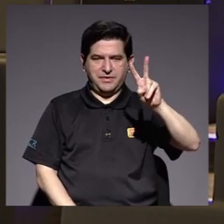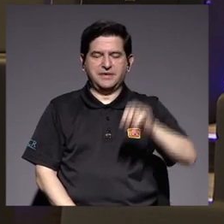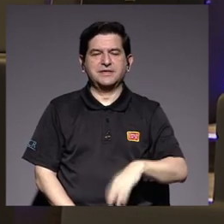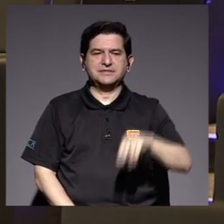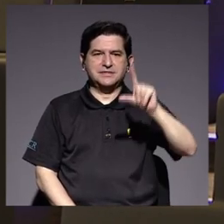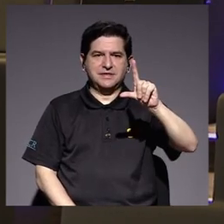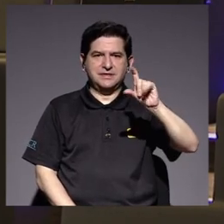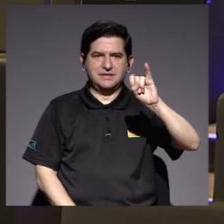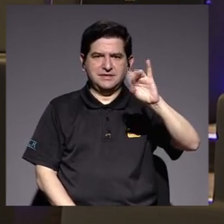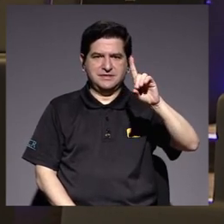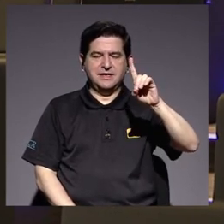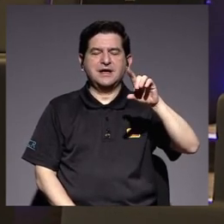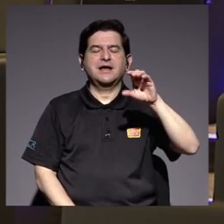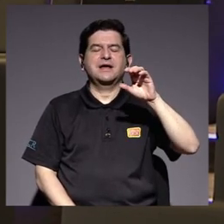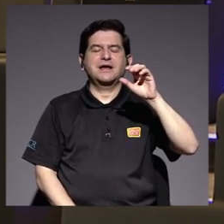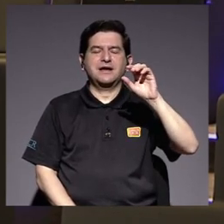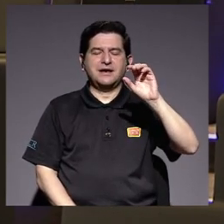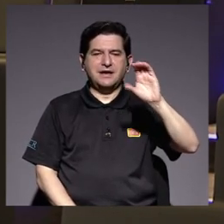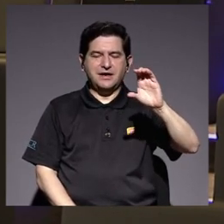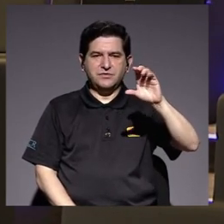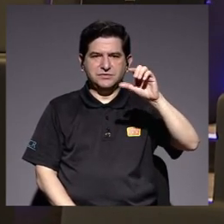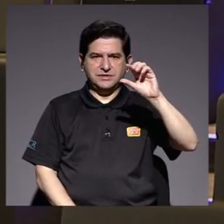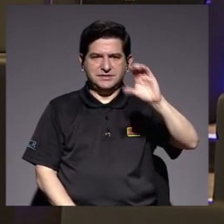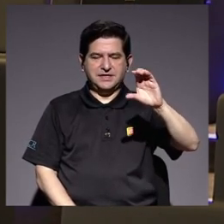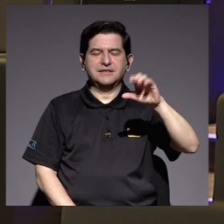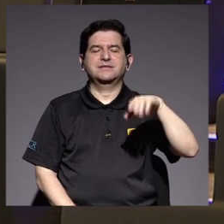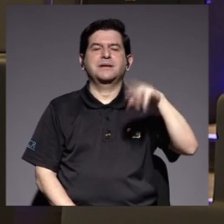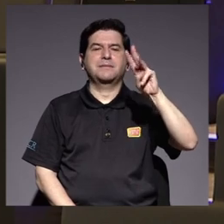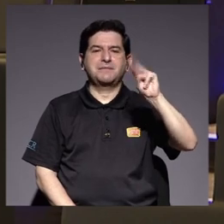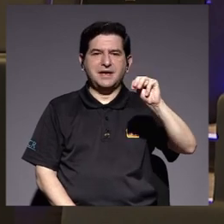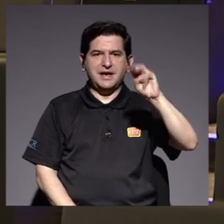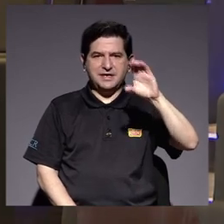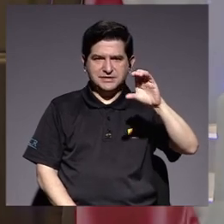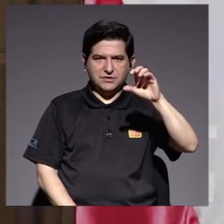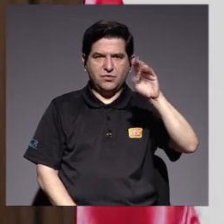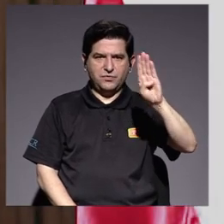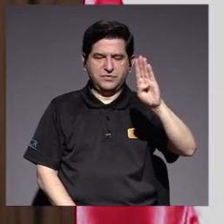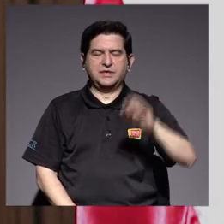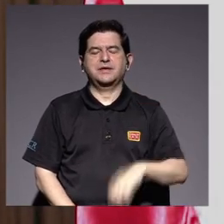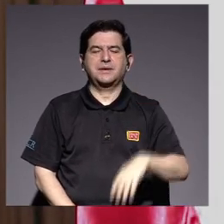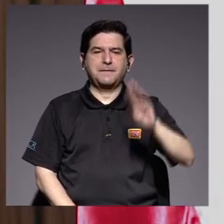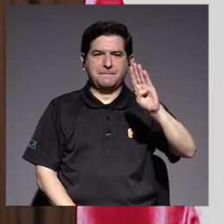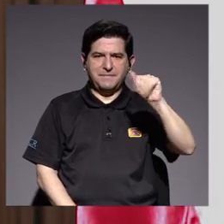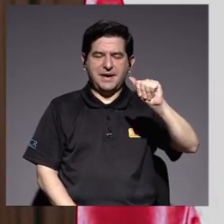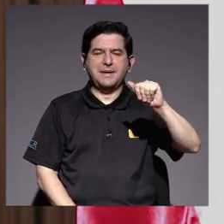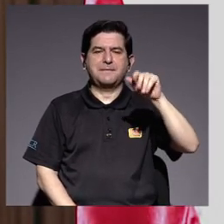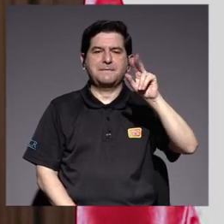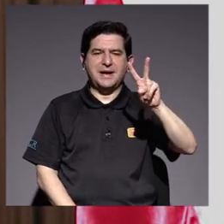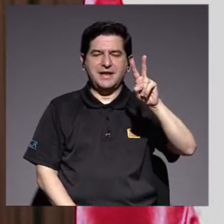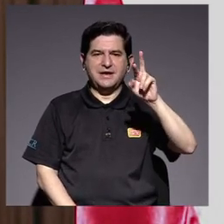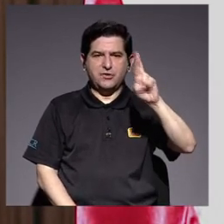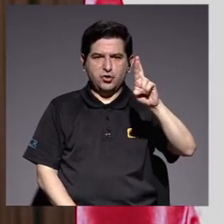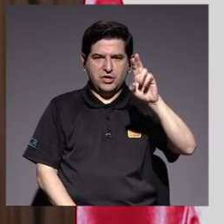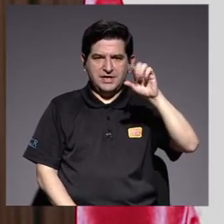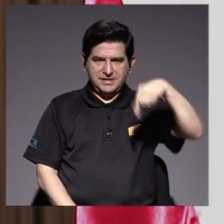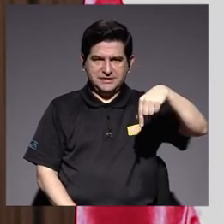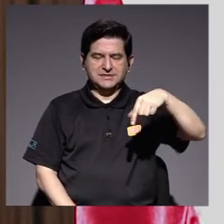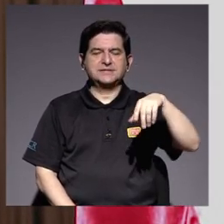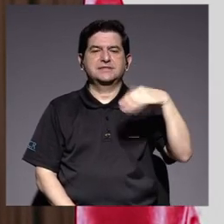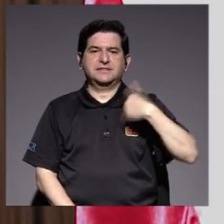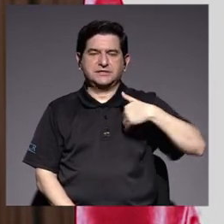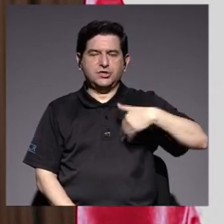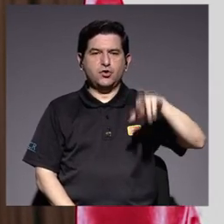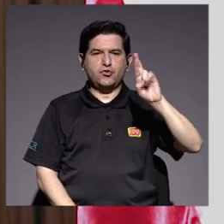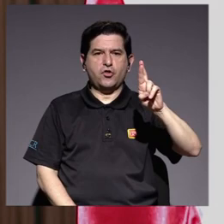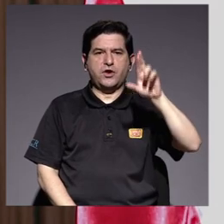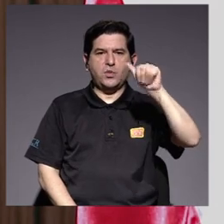el licenciado Warner Cascante Salas, el magíster Miguel Casafón Routin, la bachiller Valeria Rodríguez Quesada y el señor